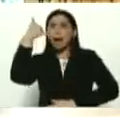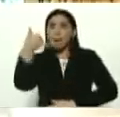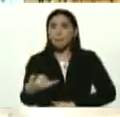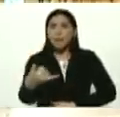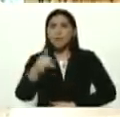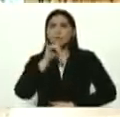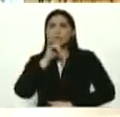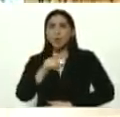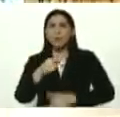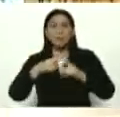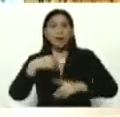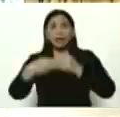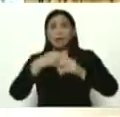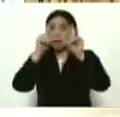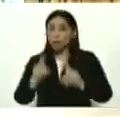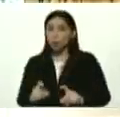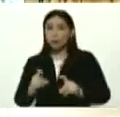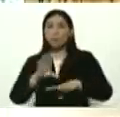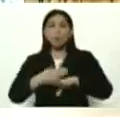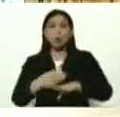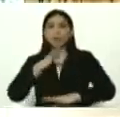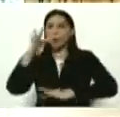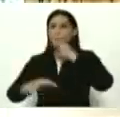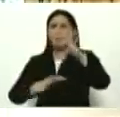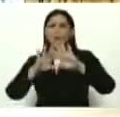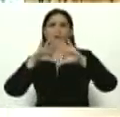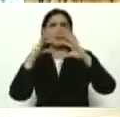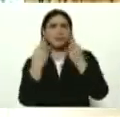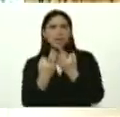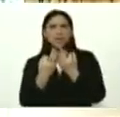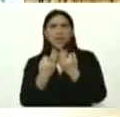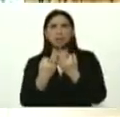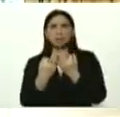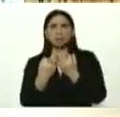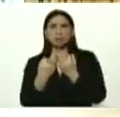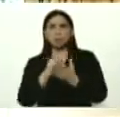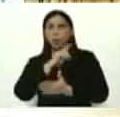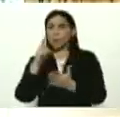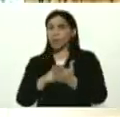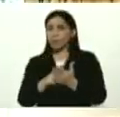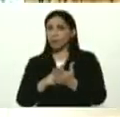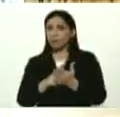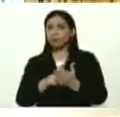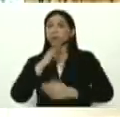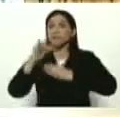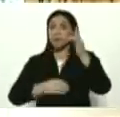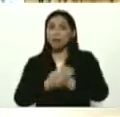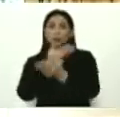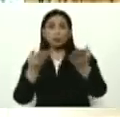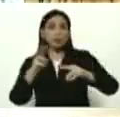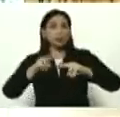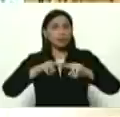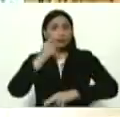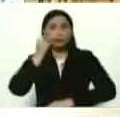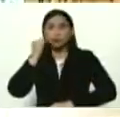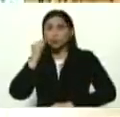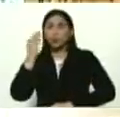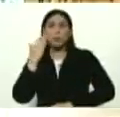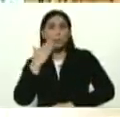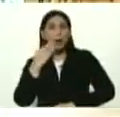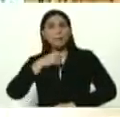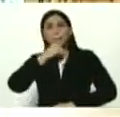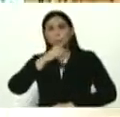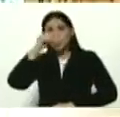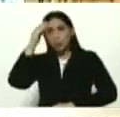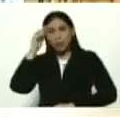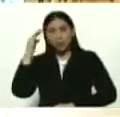repórtelo para que le hagan la prueba. Porque va a infectar a su familia, compatriota. Lo va a infectar a usted. A su niño, a su niña, a su mamá, a su